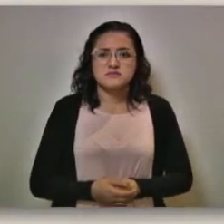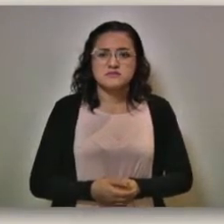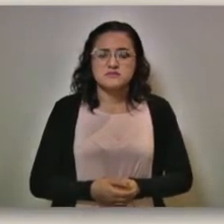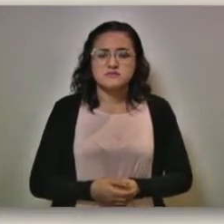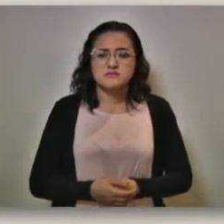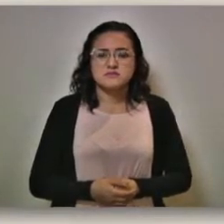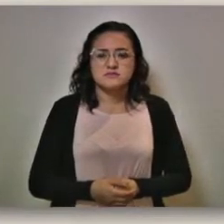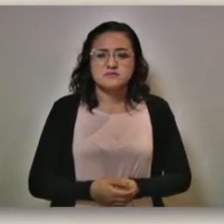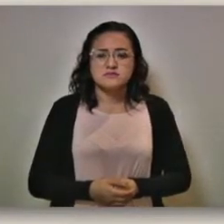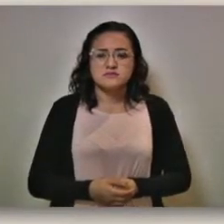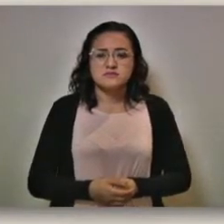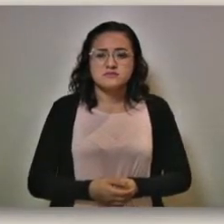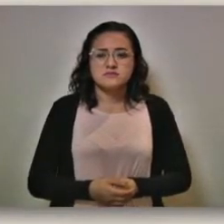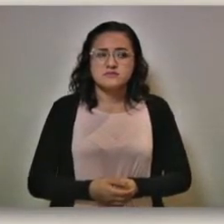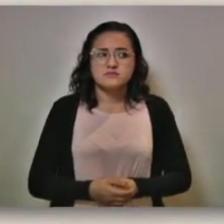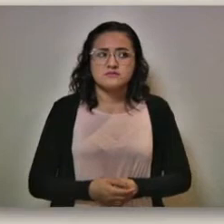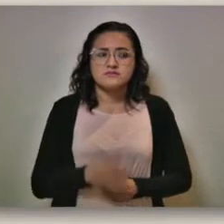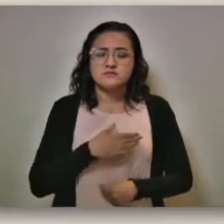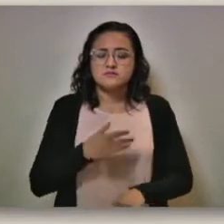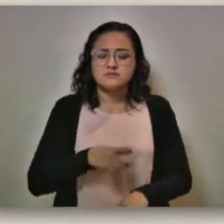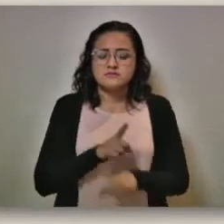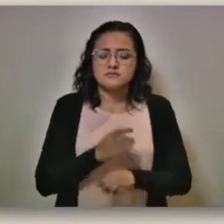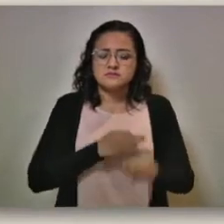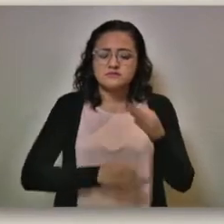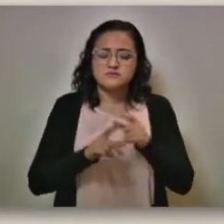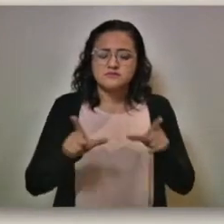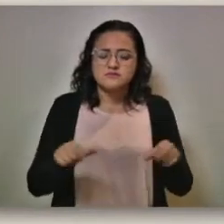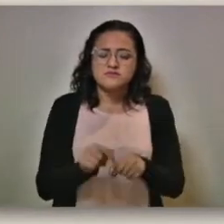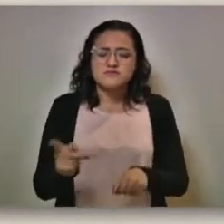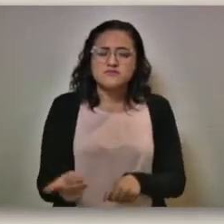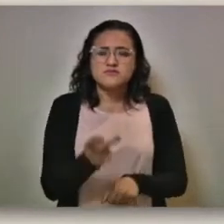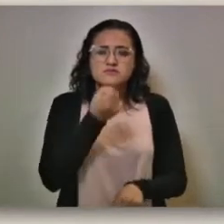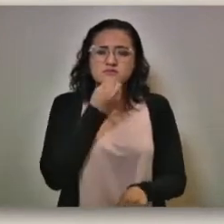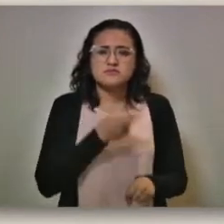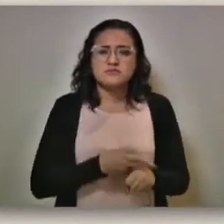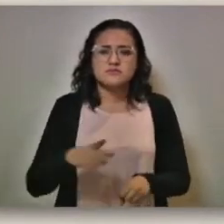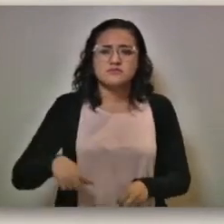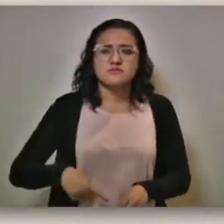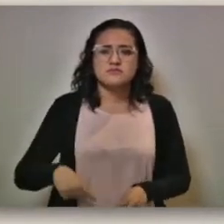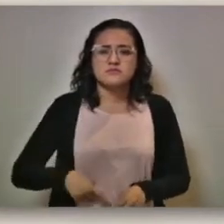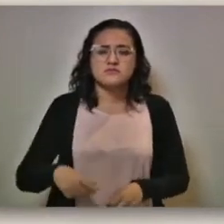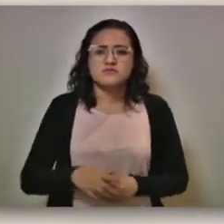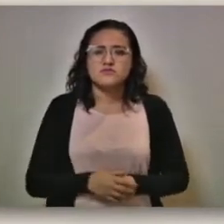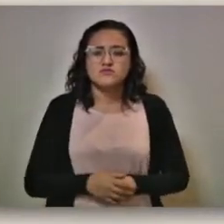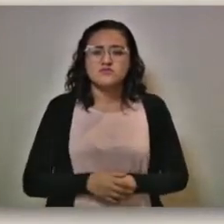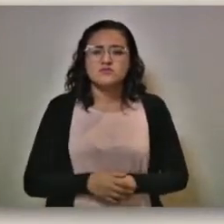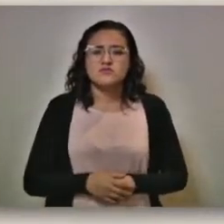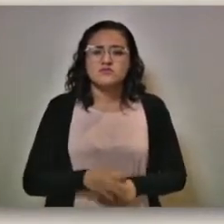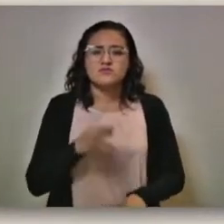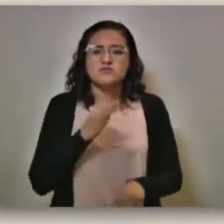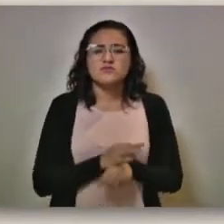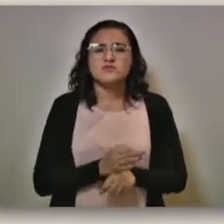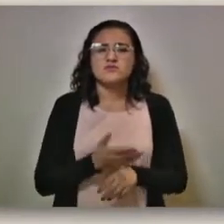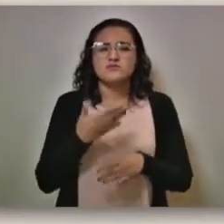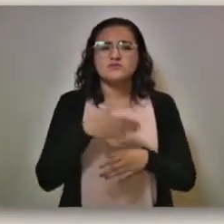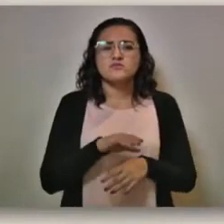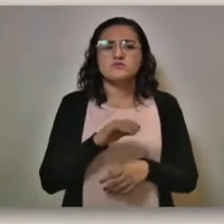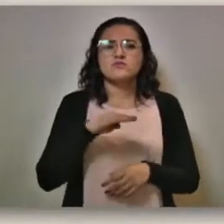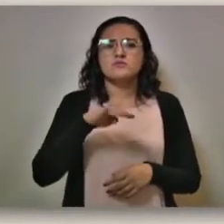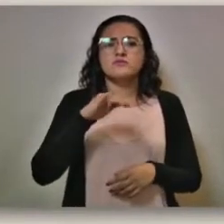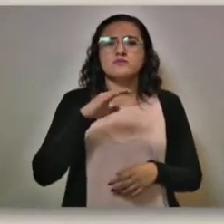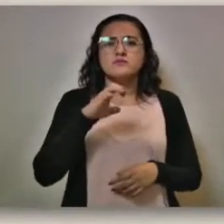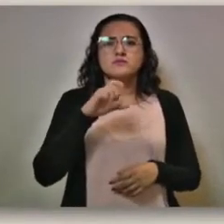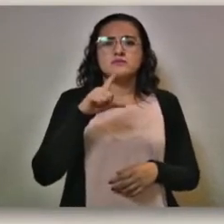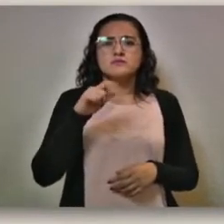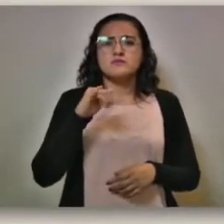Sin sentido. días, buenos días a todos los de la mesa. Solo preguntarle al secretario de Gobernación sobre cómo van los avances en el caso de Michelle y Bon. No sé